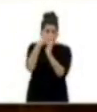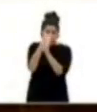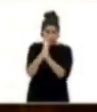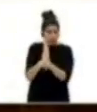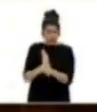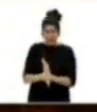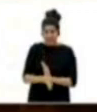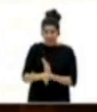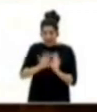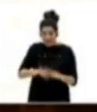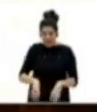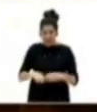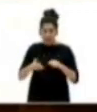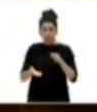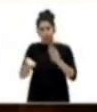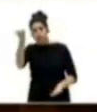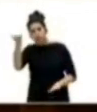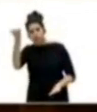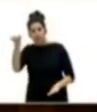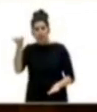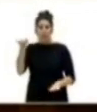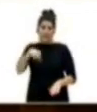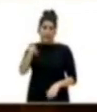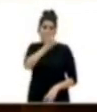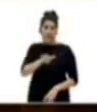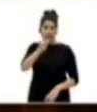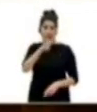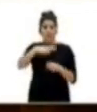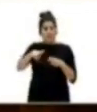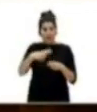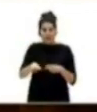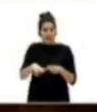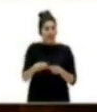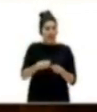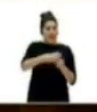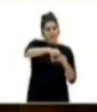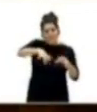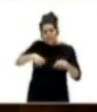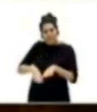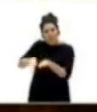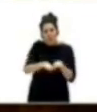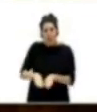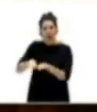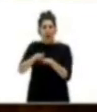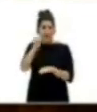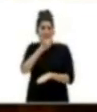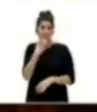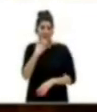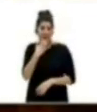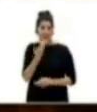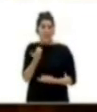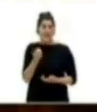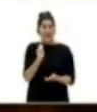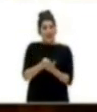es a mayores desigualdades en Canarias. Las políticas deben redistribuir la riqueza. Un ejemplo lo tenemos en el impuesto de